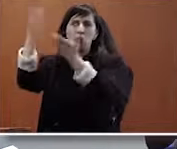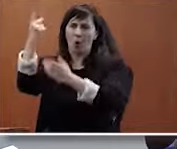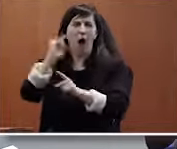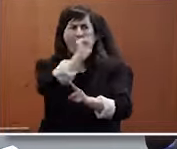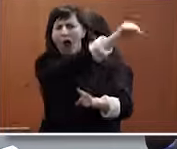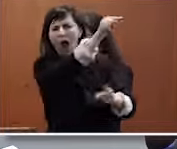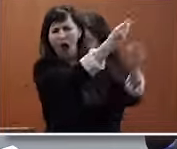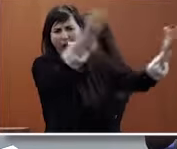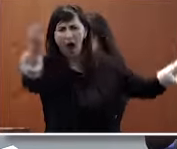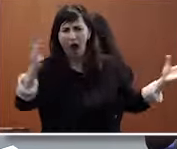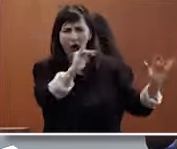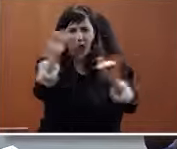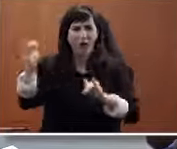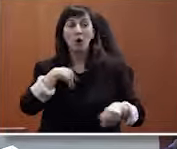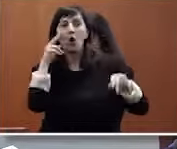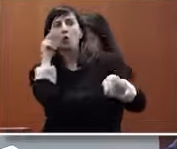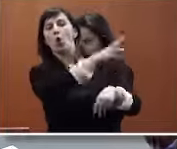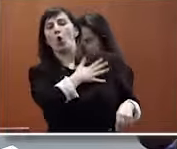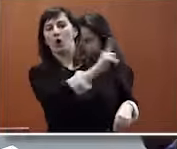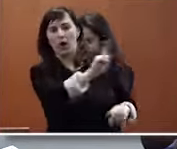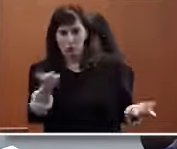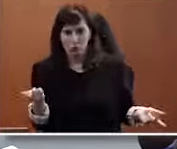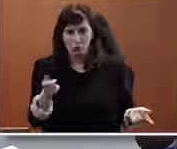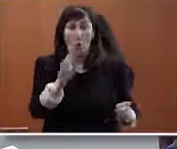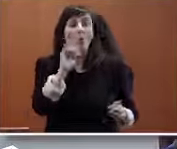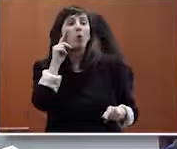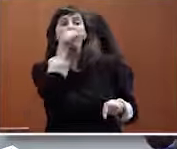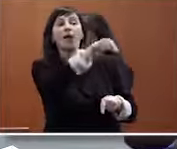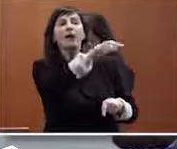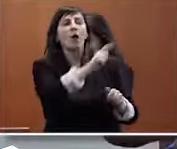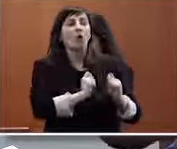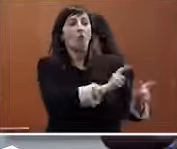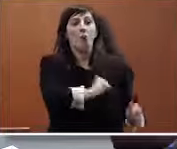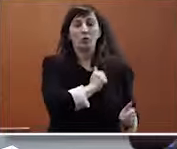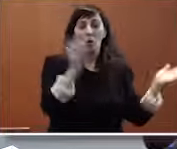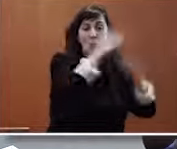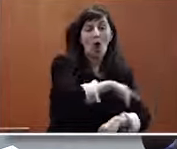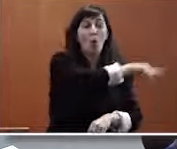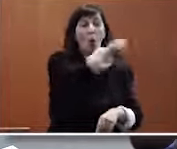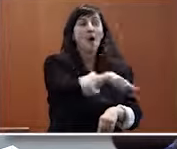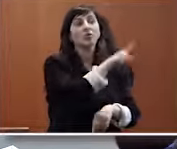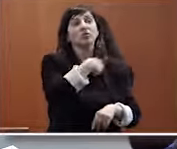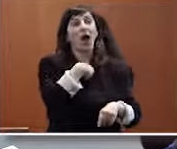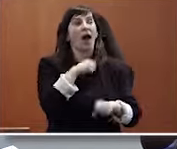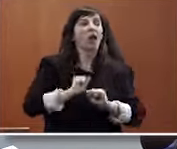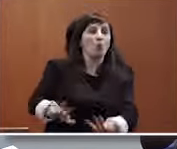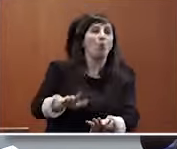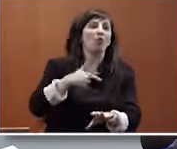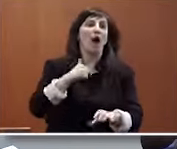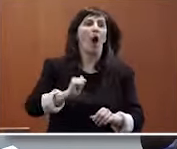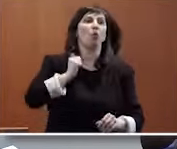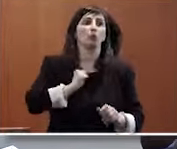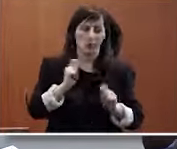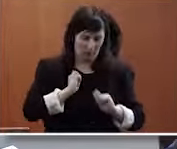y porque a veces no se les ha dado esa oportunidad o ellos mismos querían que esa oportunidad no se les iba a dar y han renunciado a un mundo de